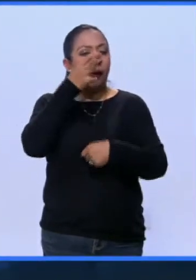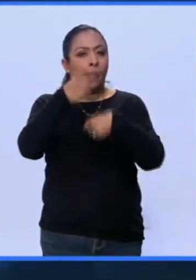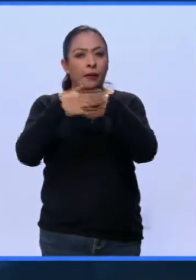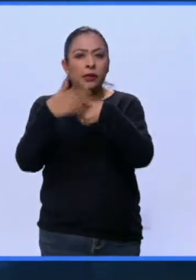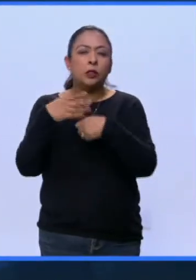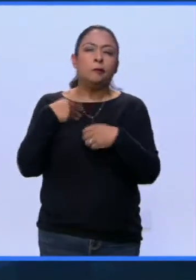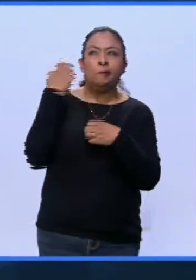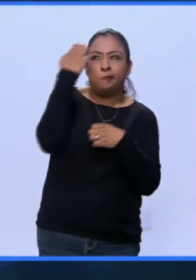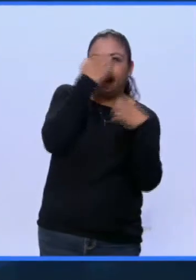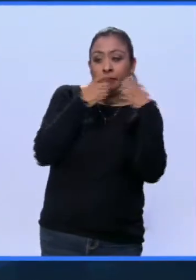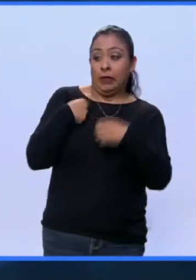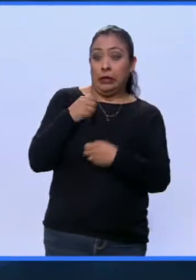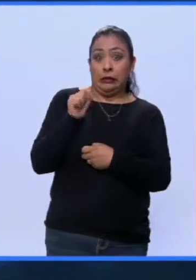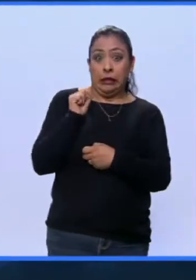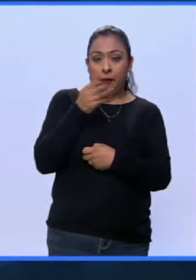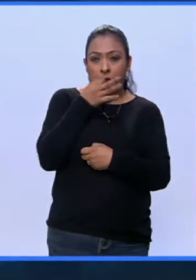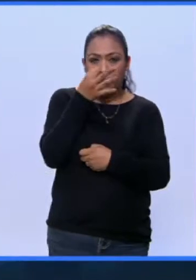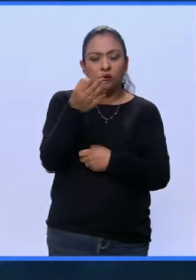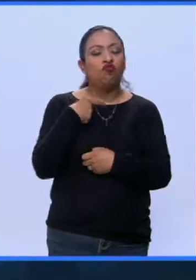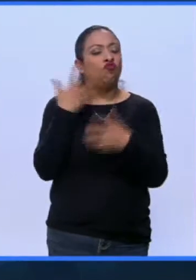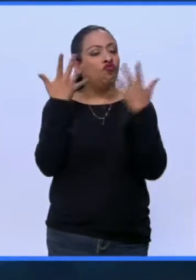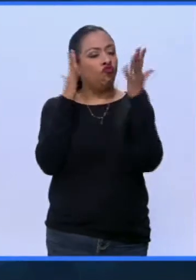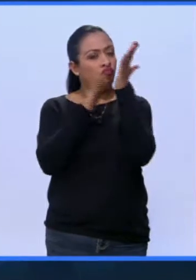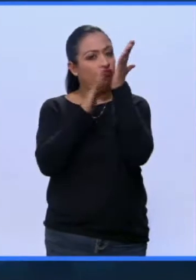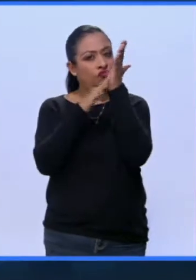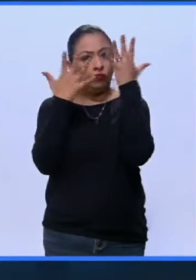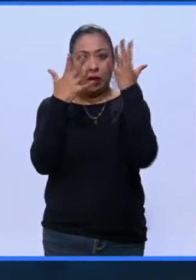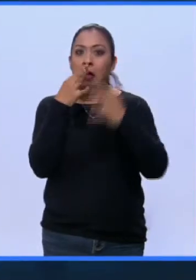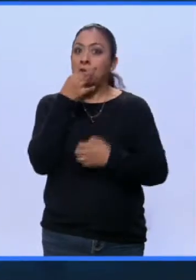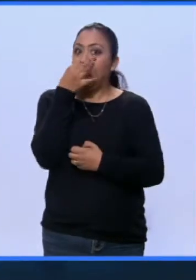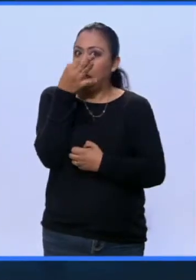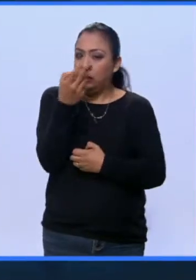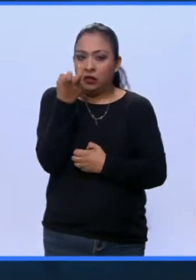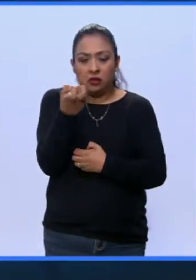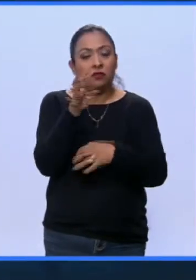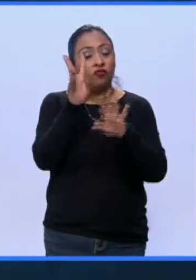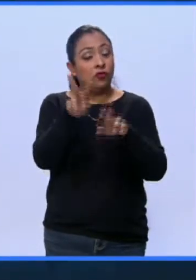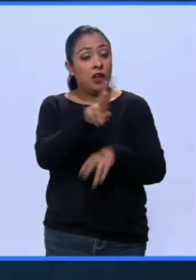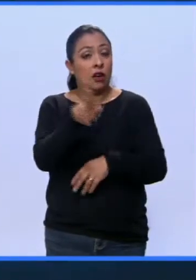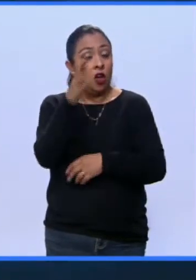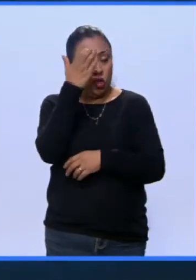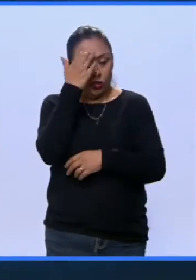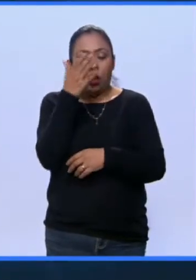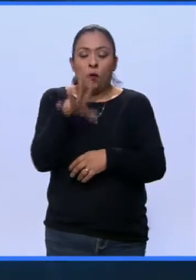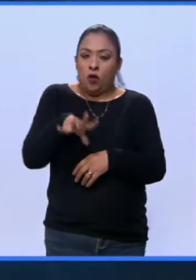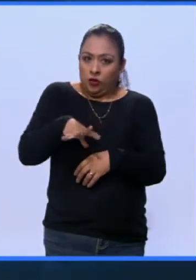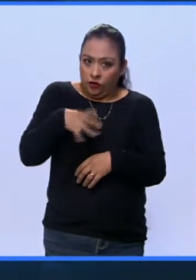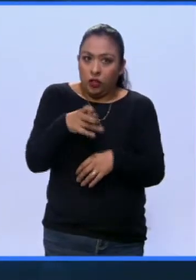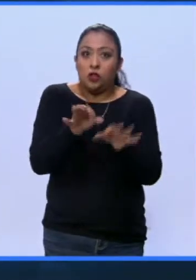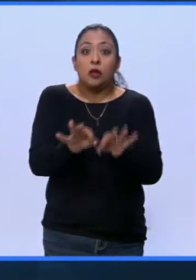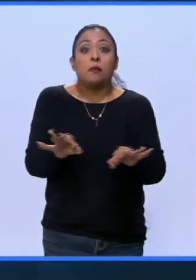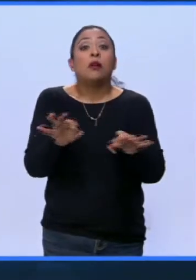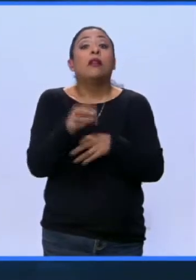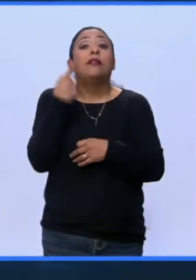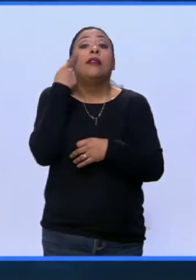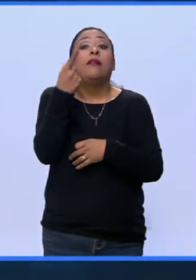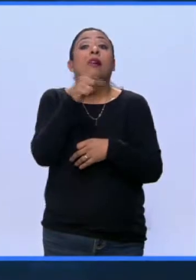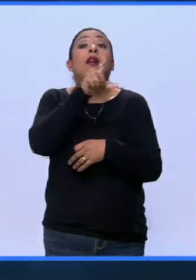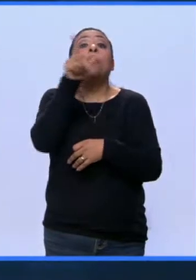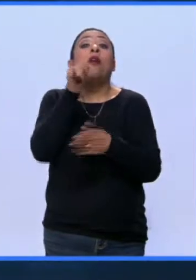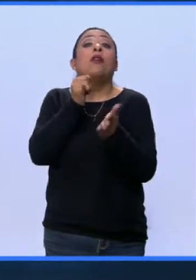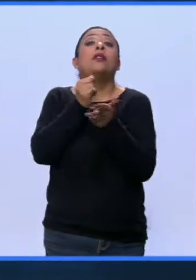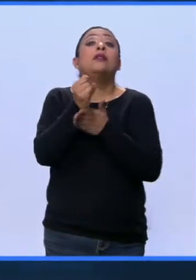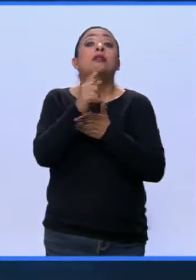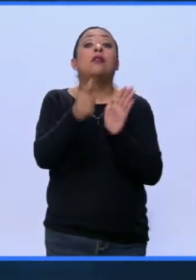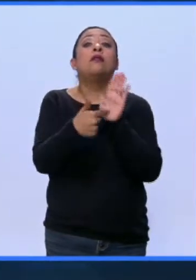serie de estudios, lo dijo el sábado. Hay que aplaudirle que cuando menos lo haya dicho, le reconocemos el esfuerzo. Vamos a estar muy atentos del dictamen que salga.